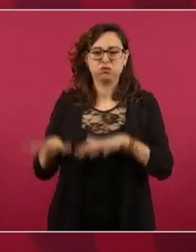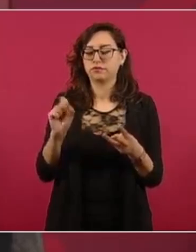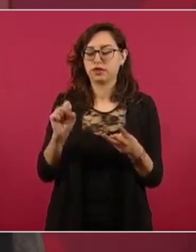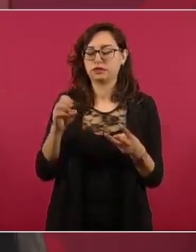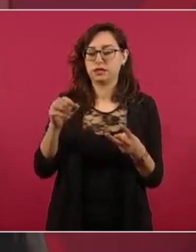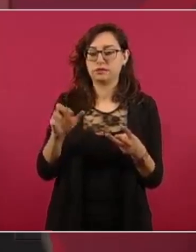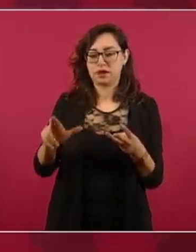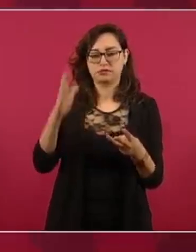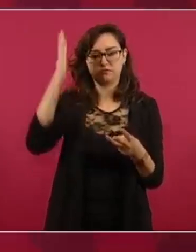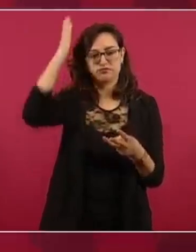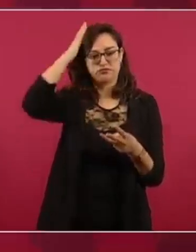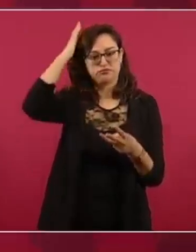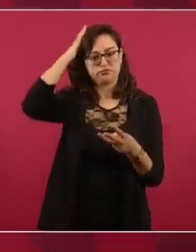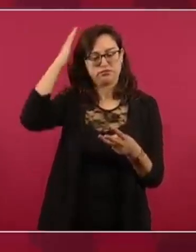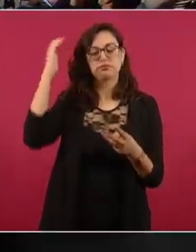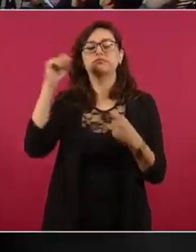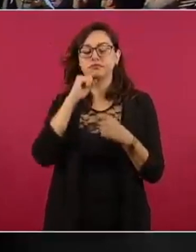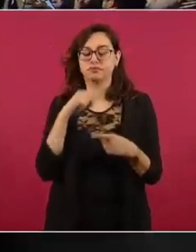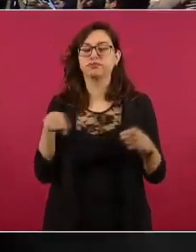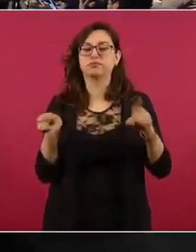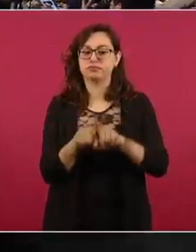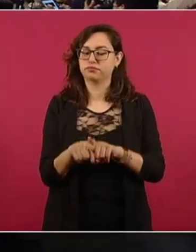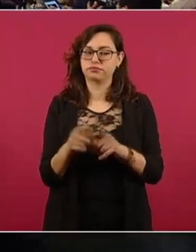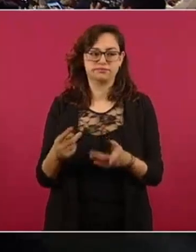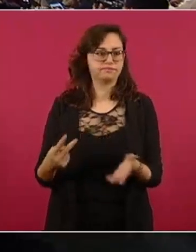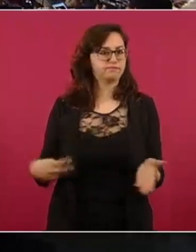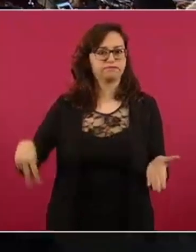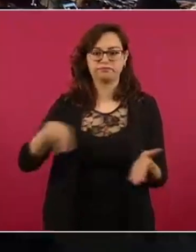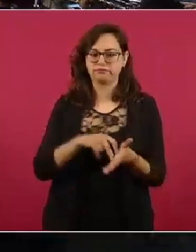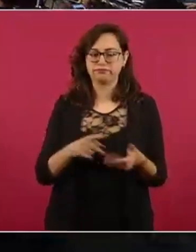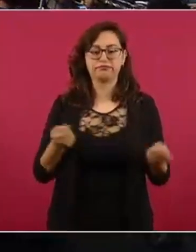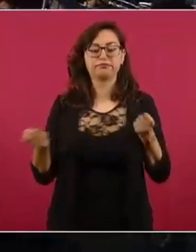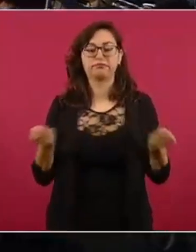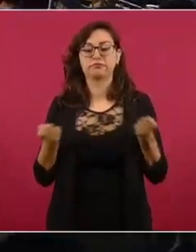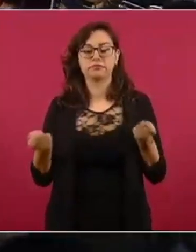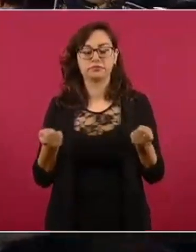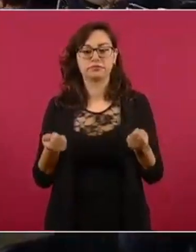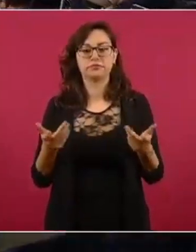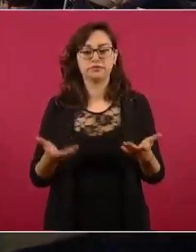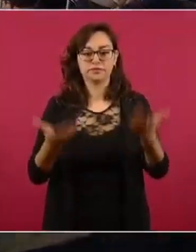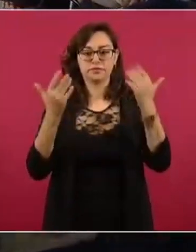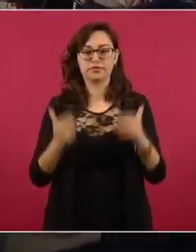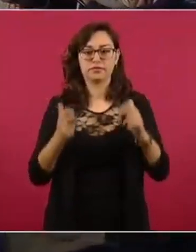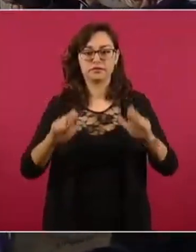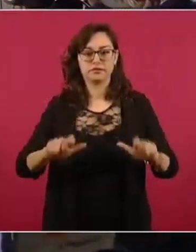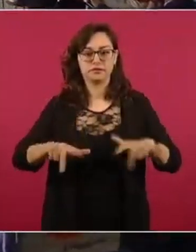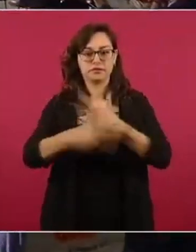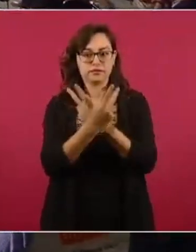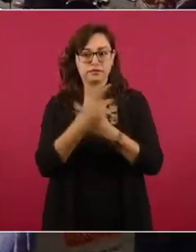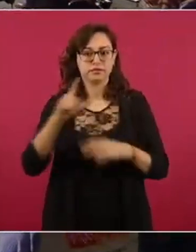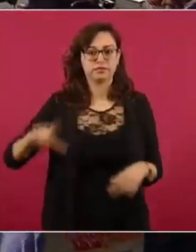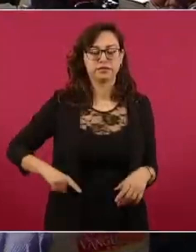Entonces, vamos a la teleconferencia con el gobernador Alejandro Murat.